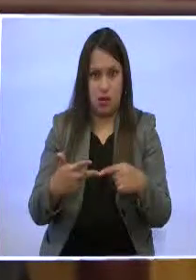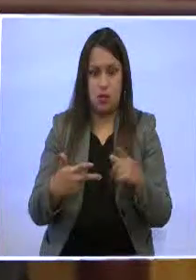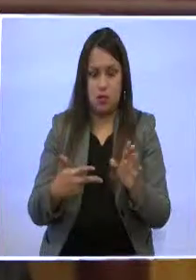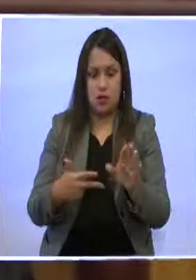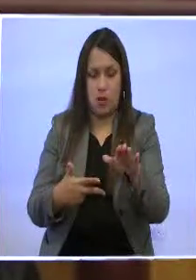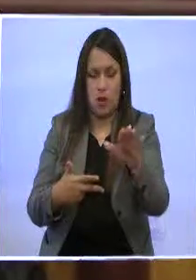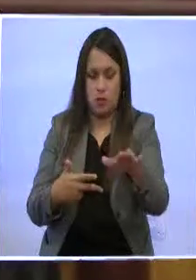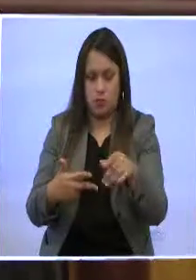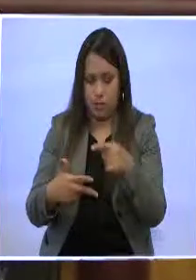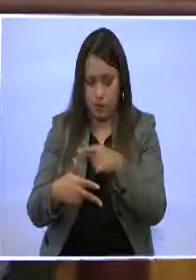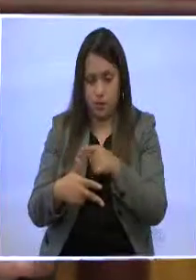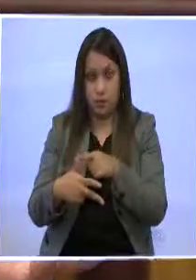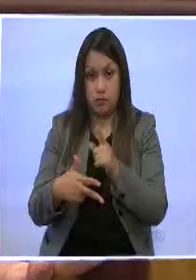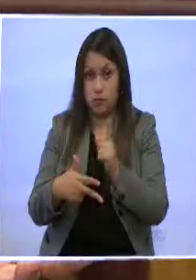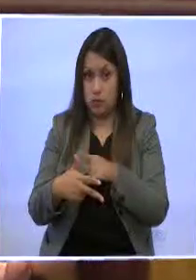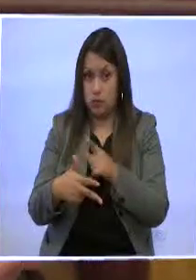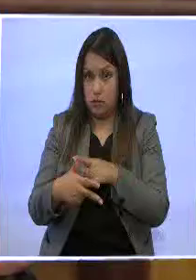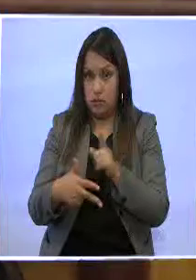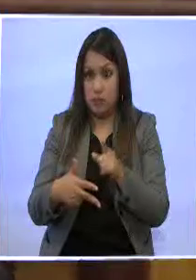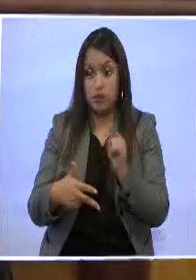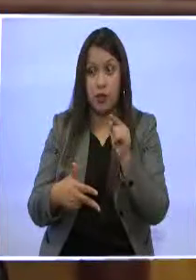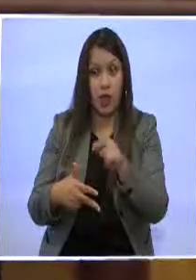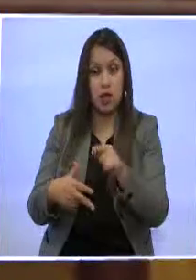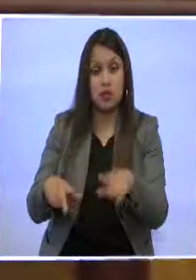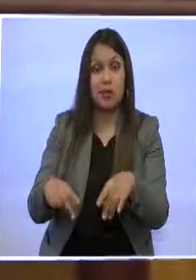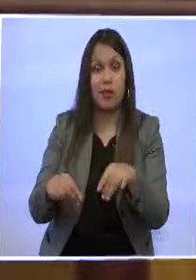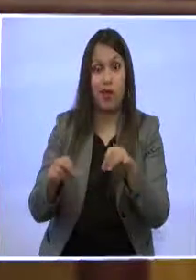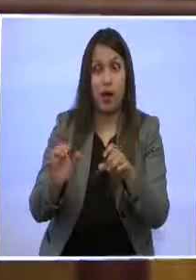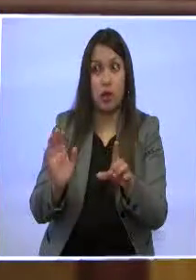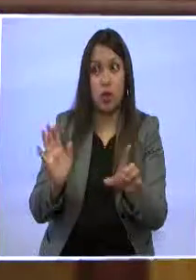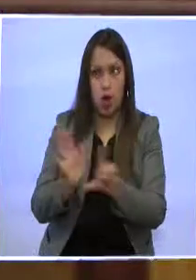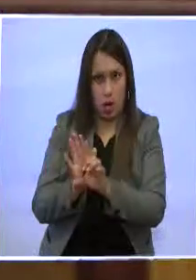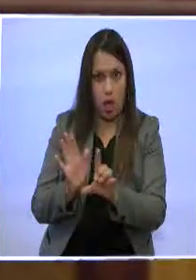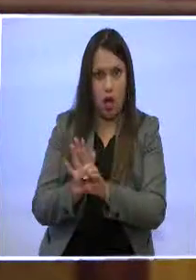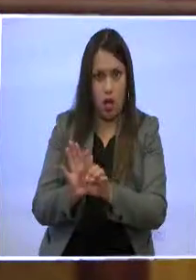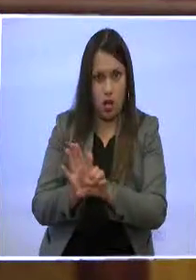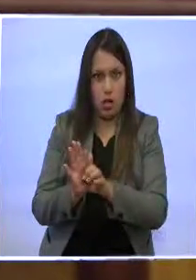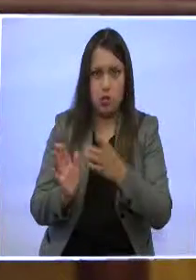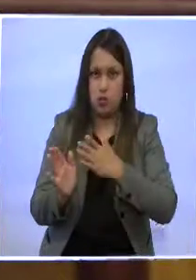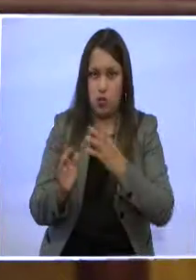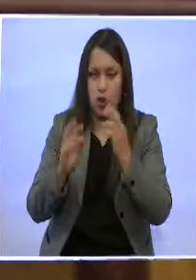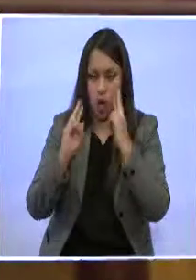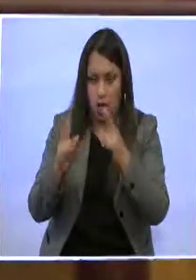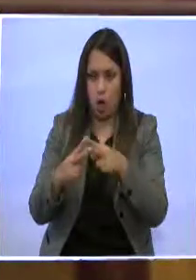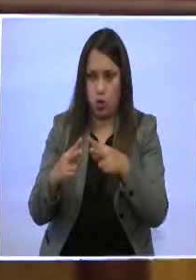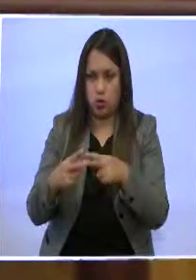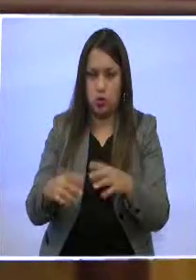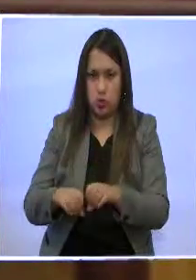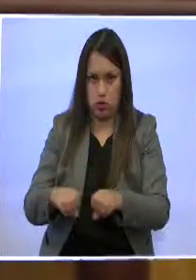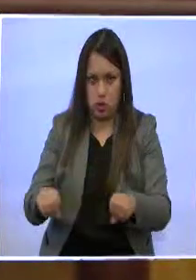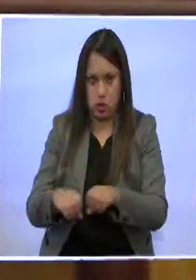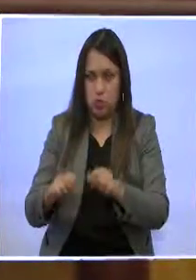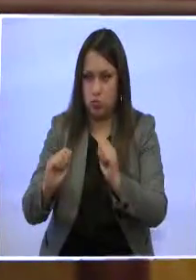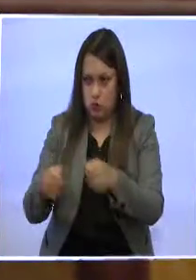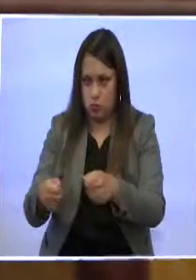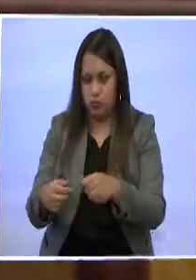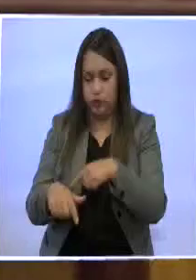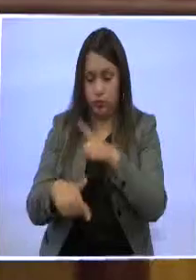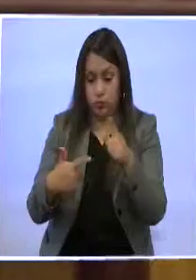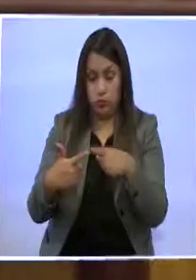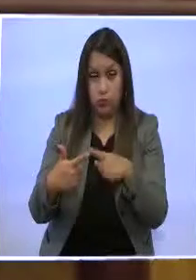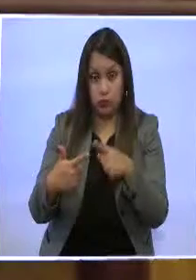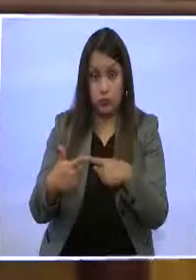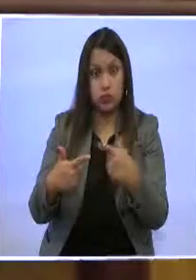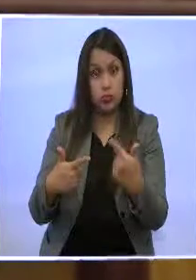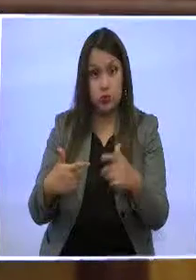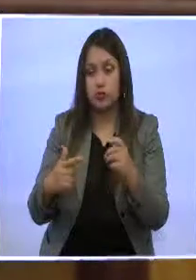El primero es que deje de ser un asentamiento irregular y pase a ser reconocido como un hecho legal. El segundo es que se entreguen las